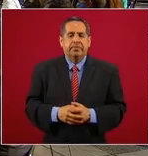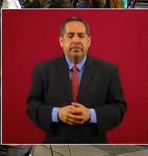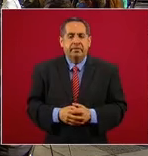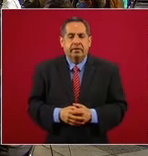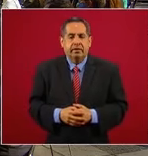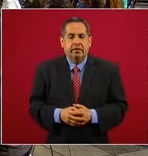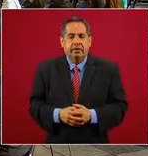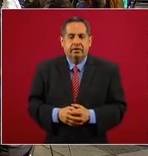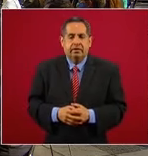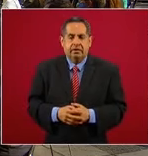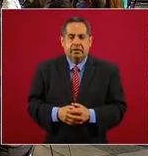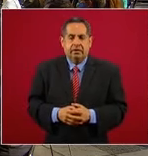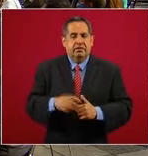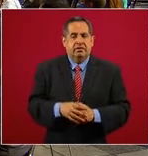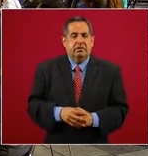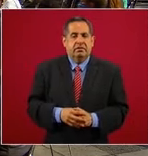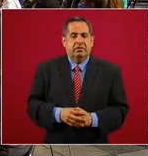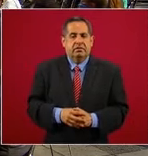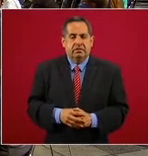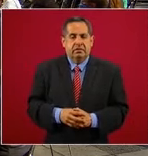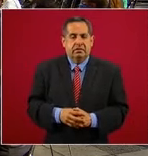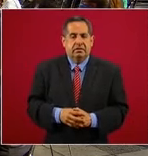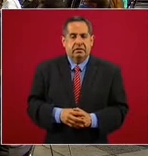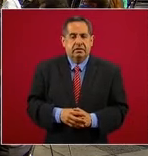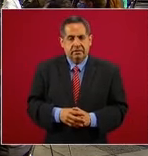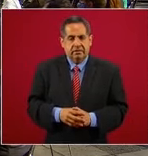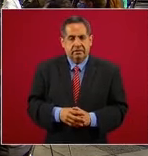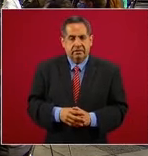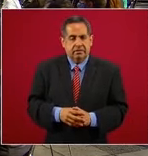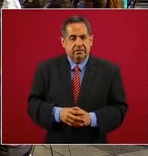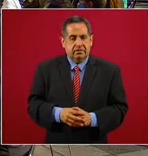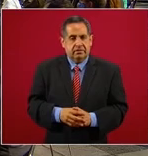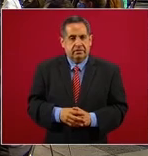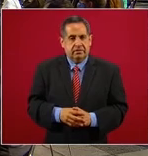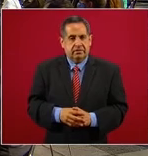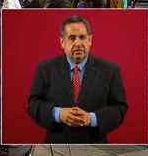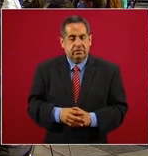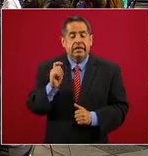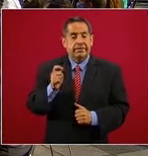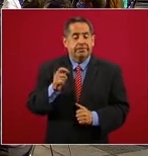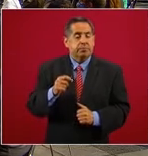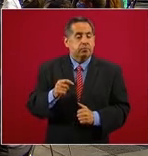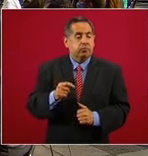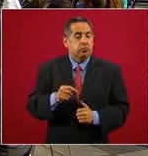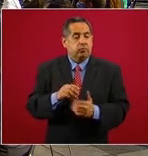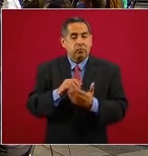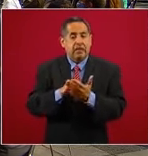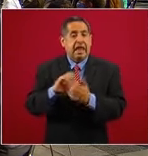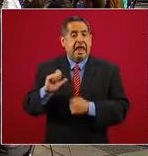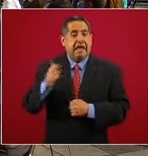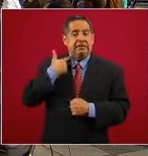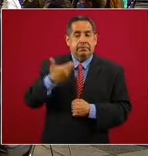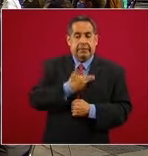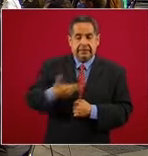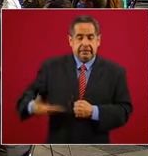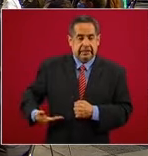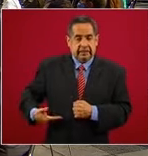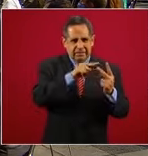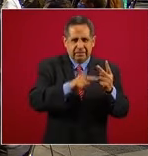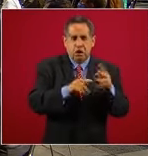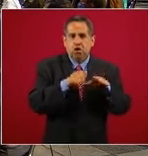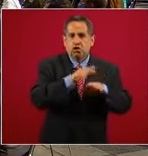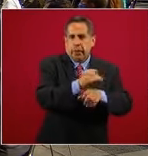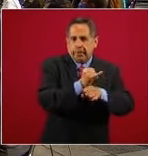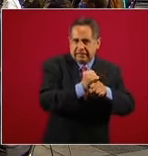En los casos en los que están implicados expresidentes de la República,